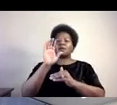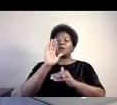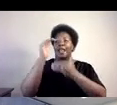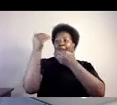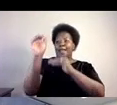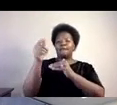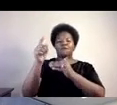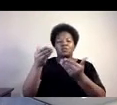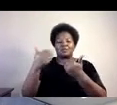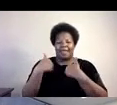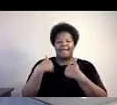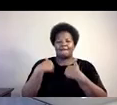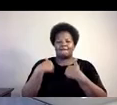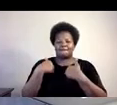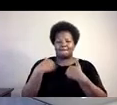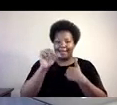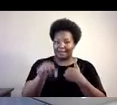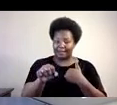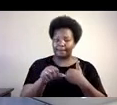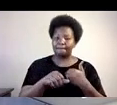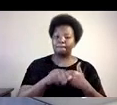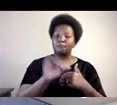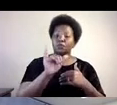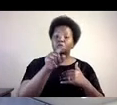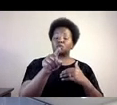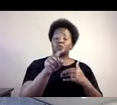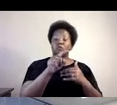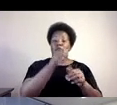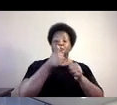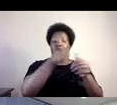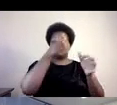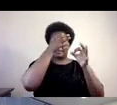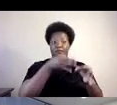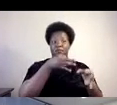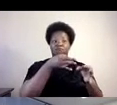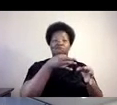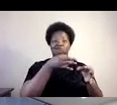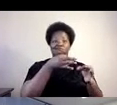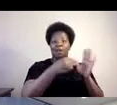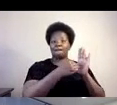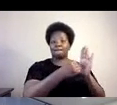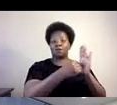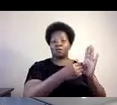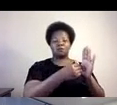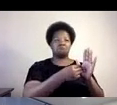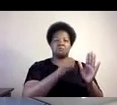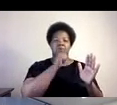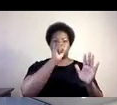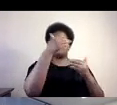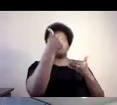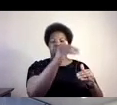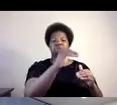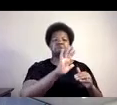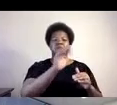incluir a mujeres que pueden dar ese servicio, proveer ese tipo de servicio. Y puede ser de una forma